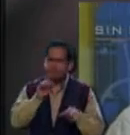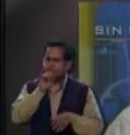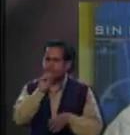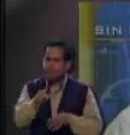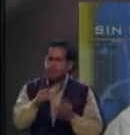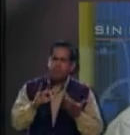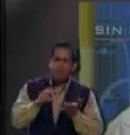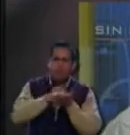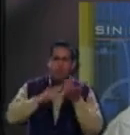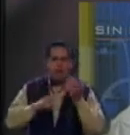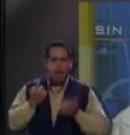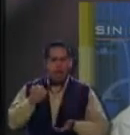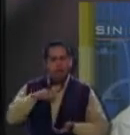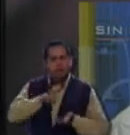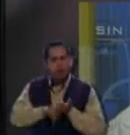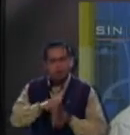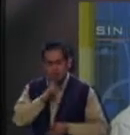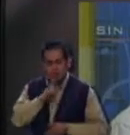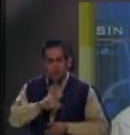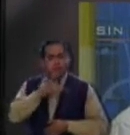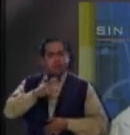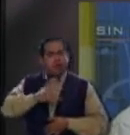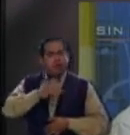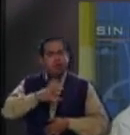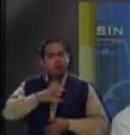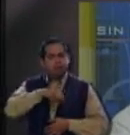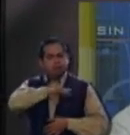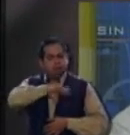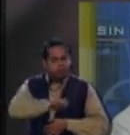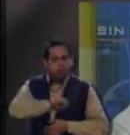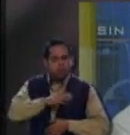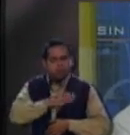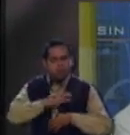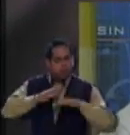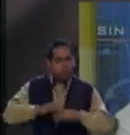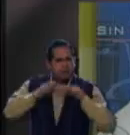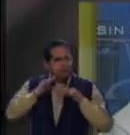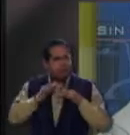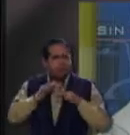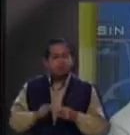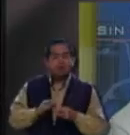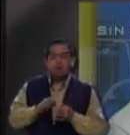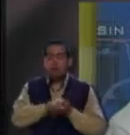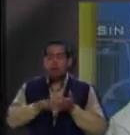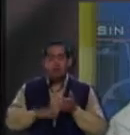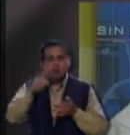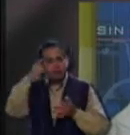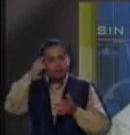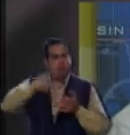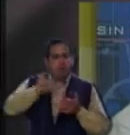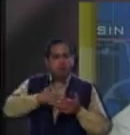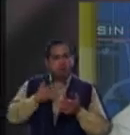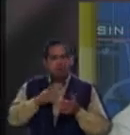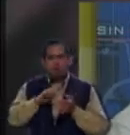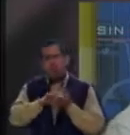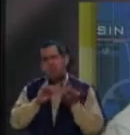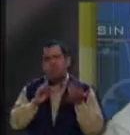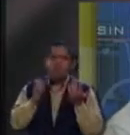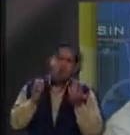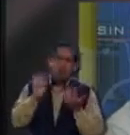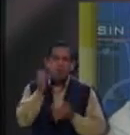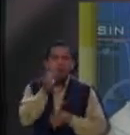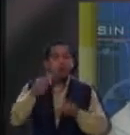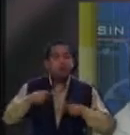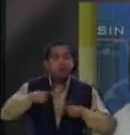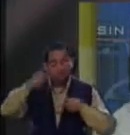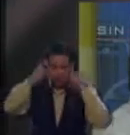de la autoestima, ¿no? Que va muy ligada con todas estas situaciones de decir, bueno, aún con todo y que no